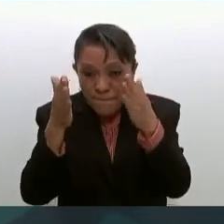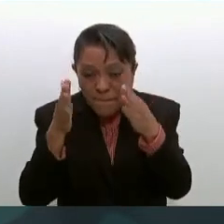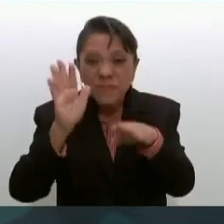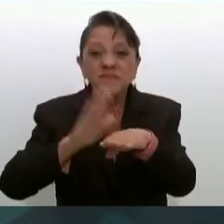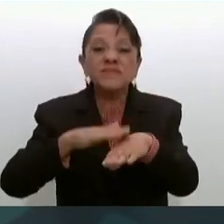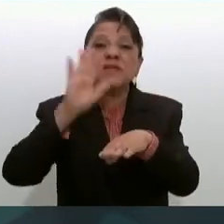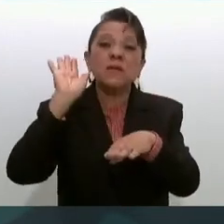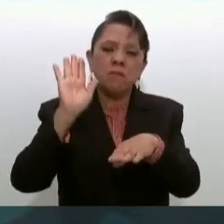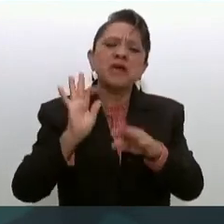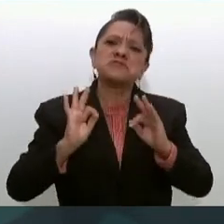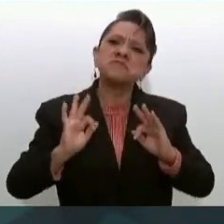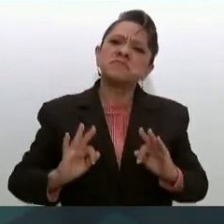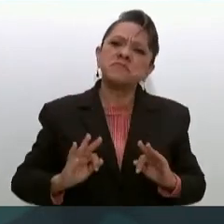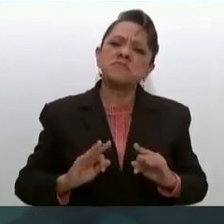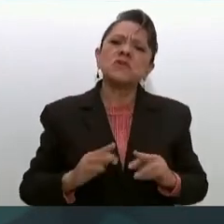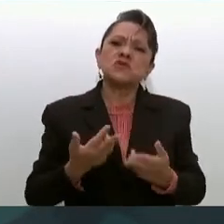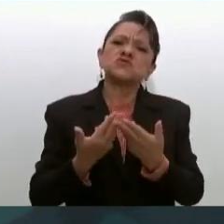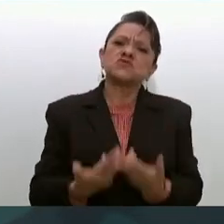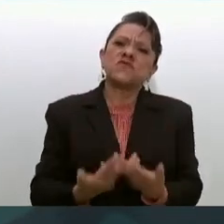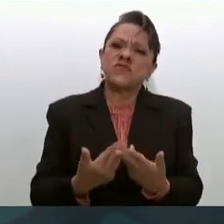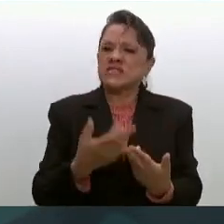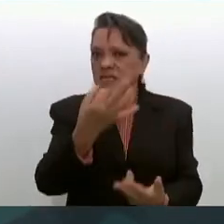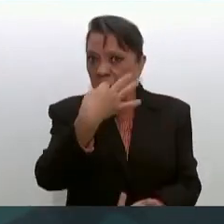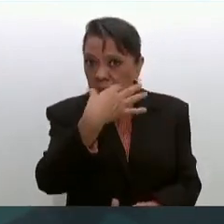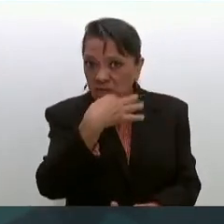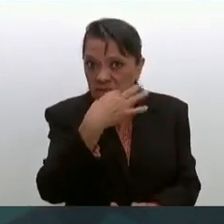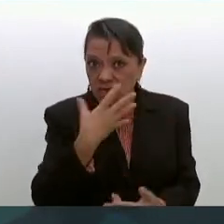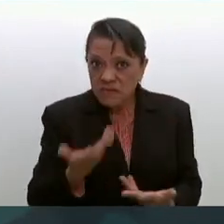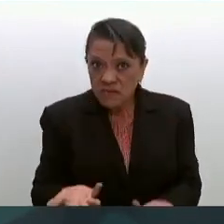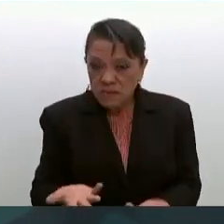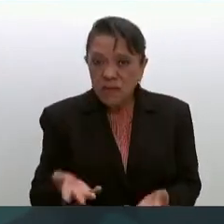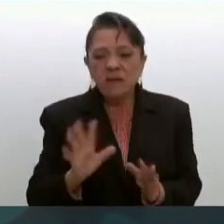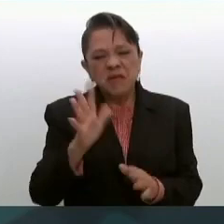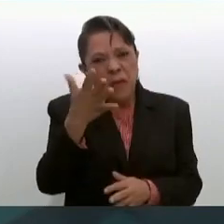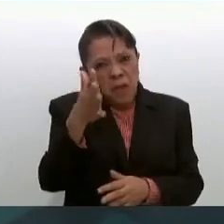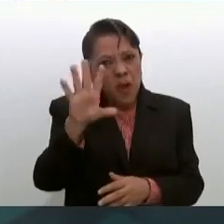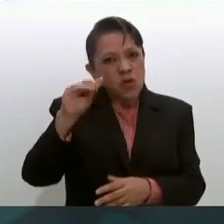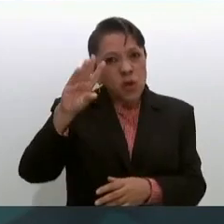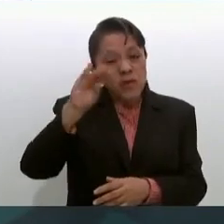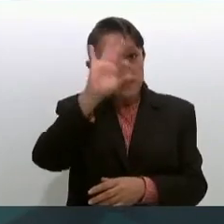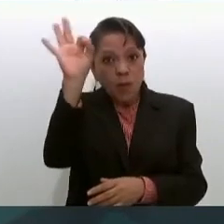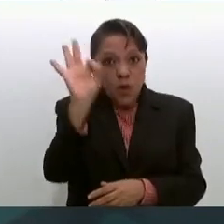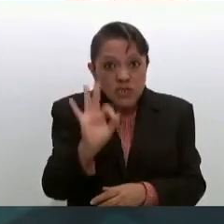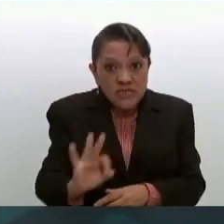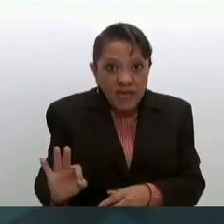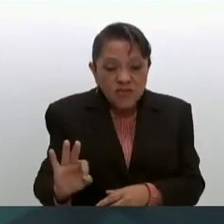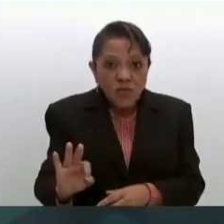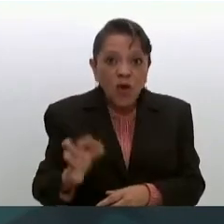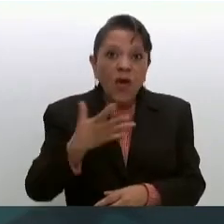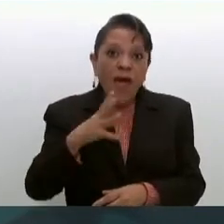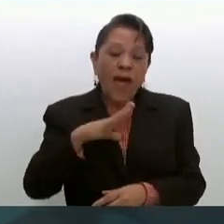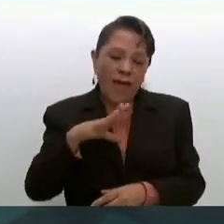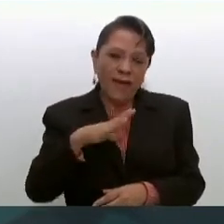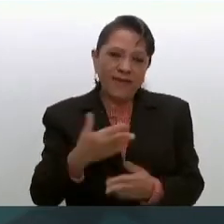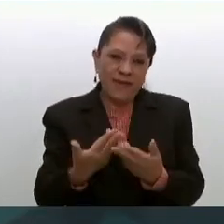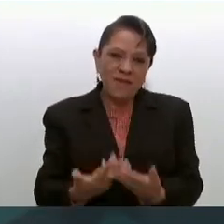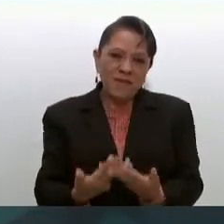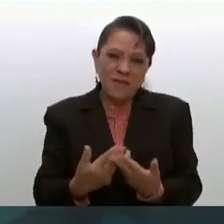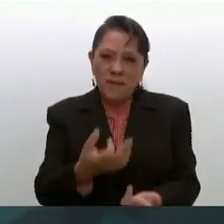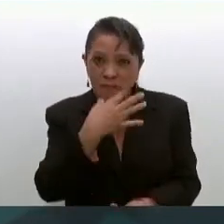niveles satisfactorios de abasto. Están ya rondándolos el 90 por ciento y lo que queremos es cubrir hasta el 100